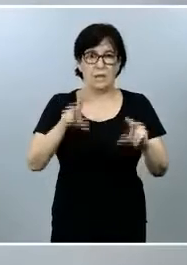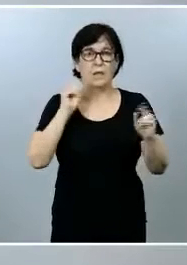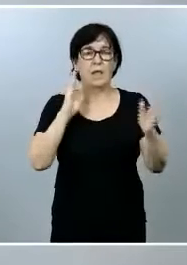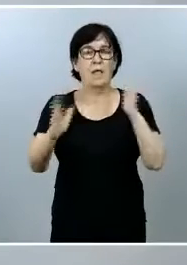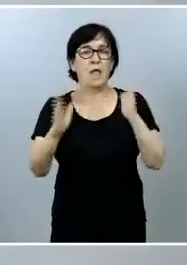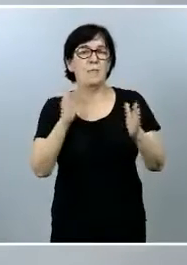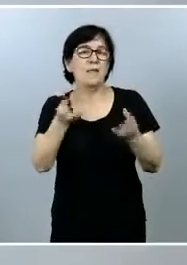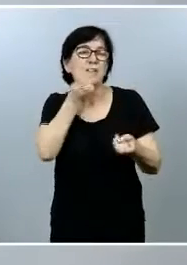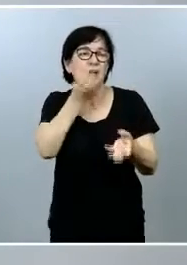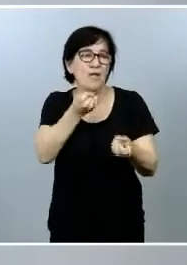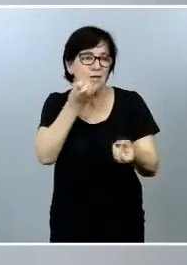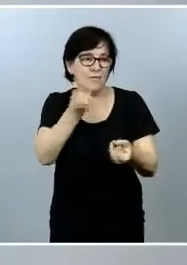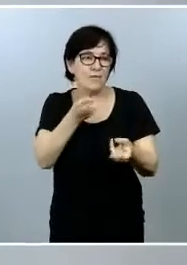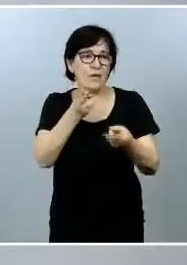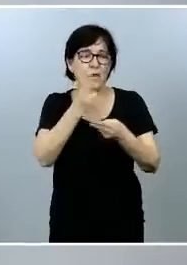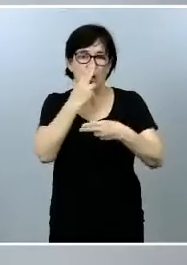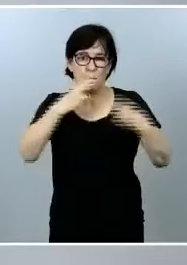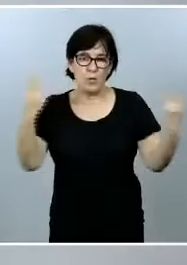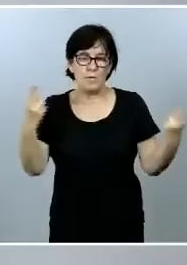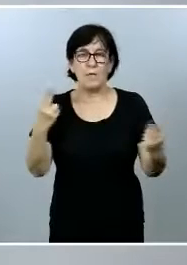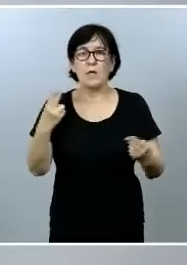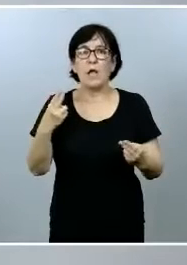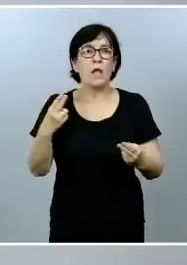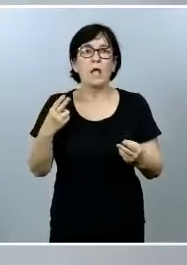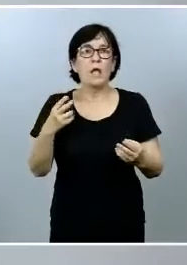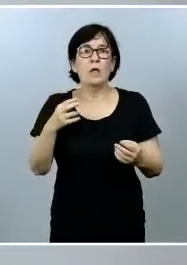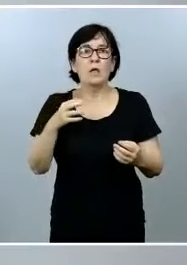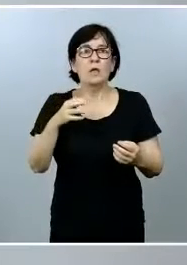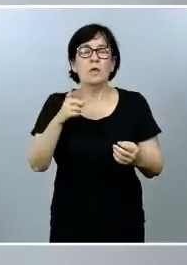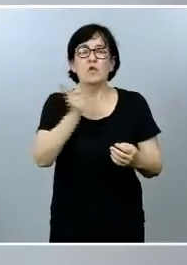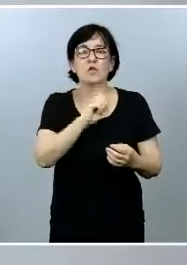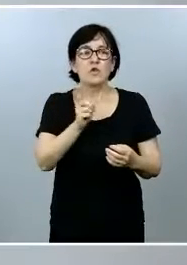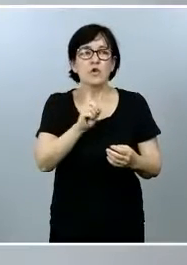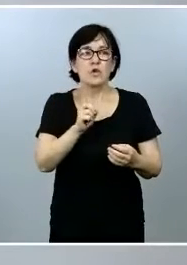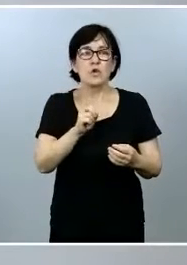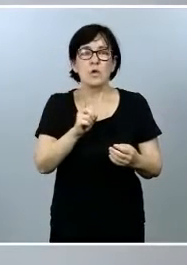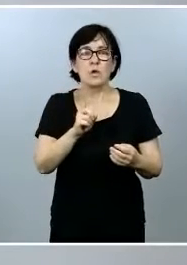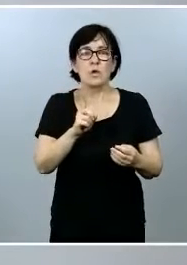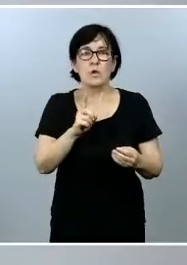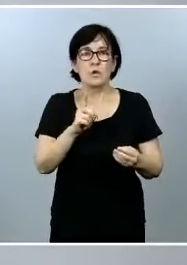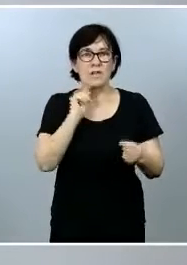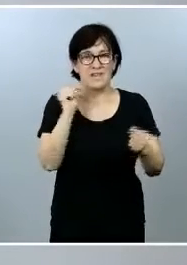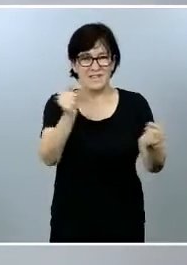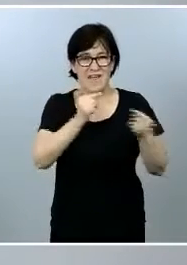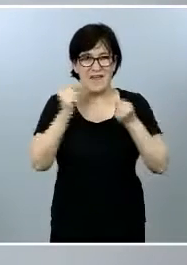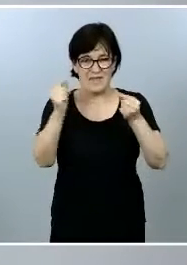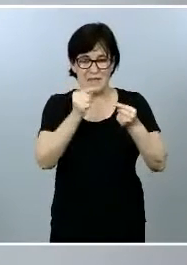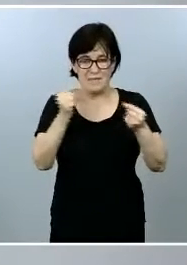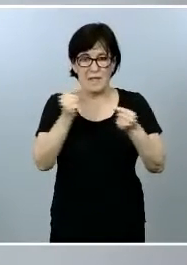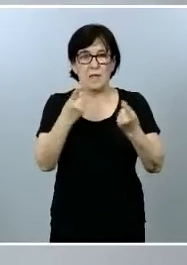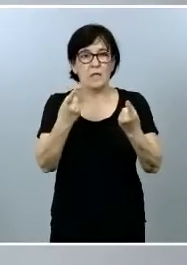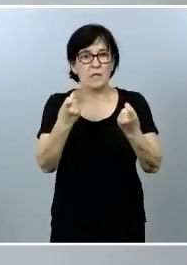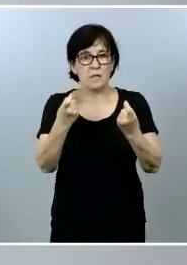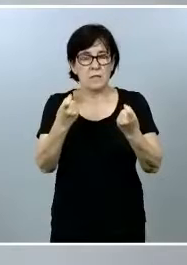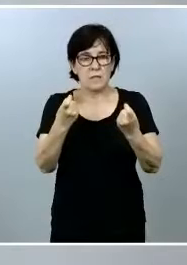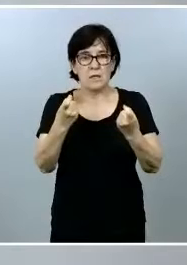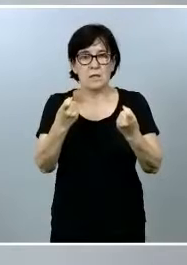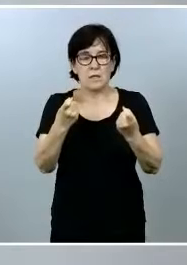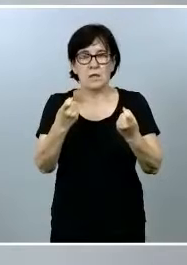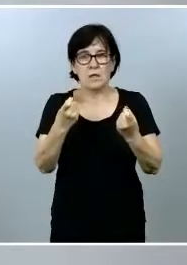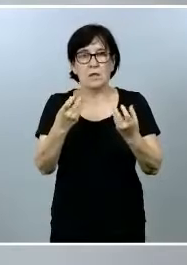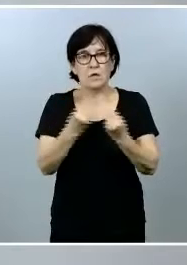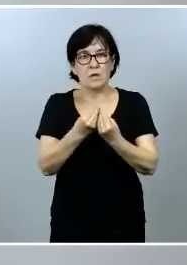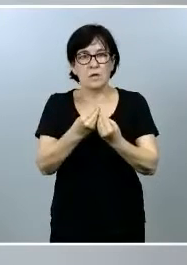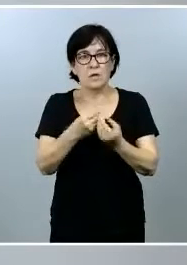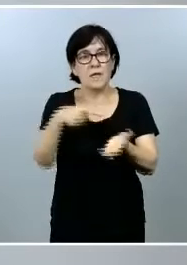pública no es la primera vez que sale a relucir en el debate público la necesidad de contar con un impuesto